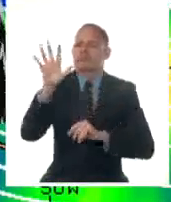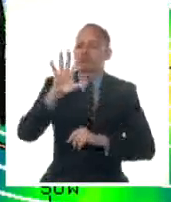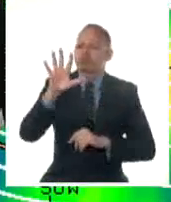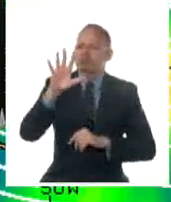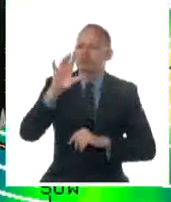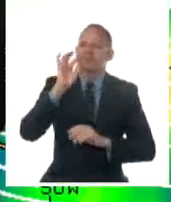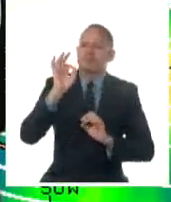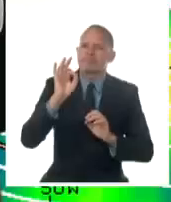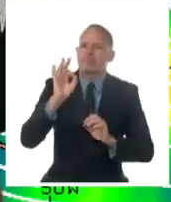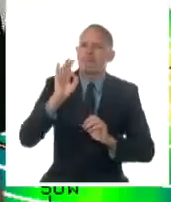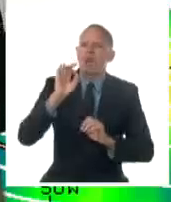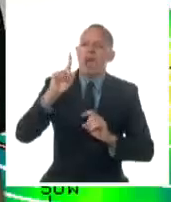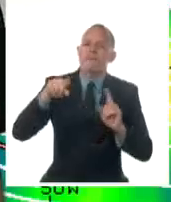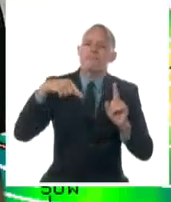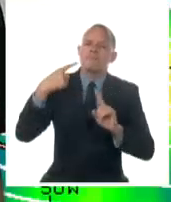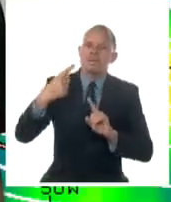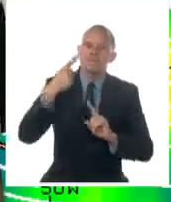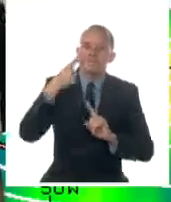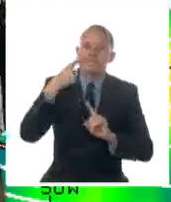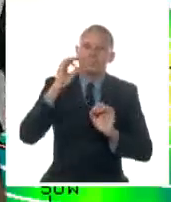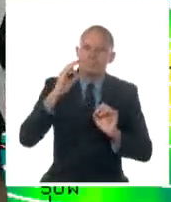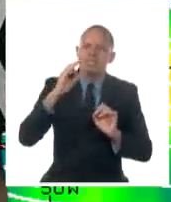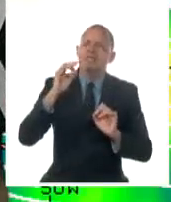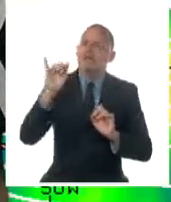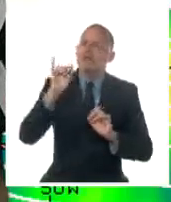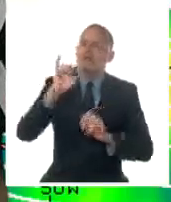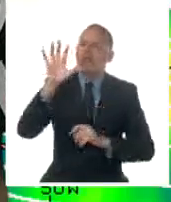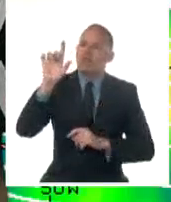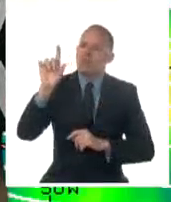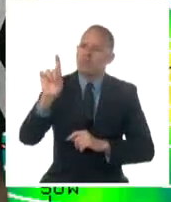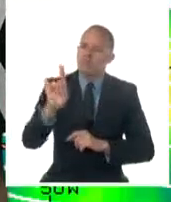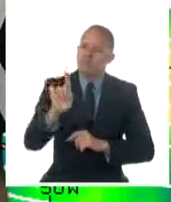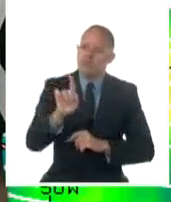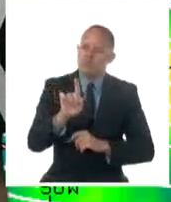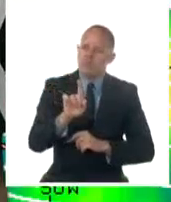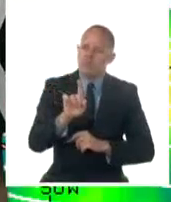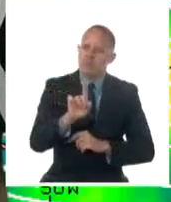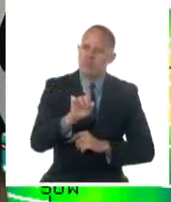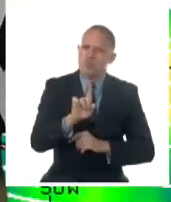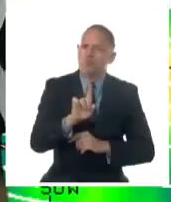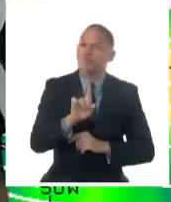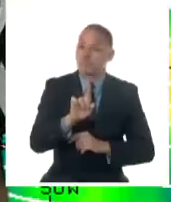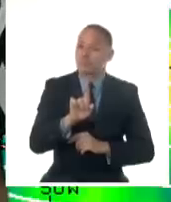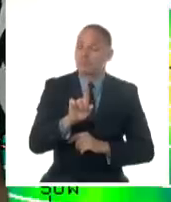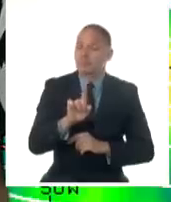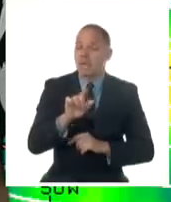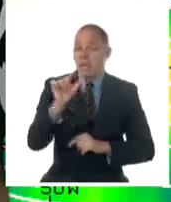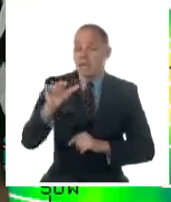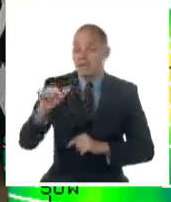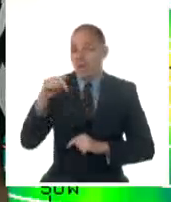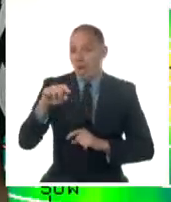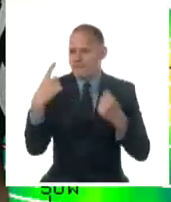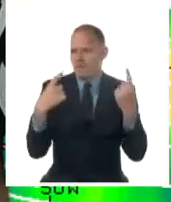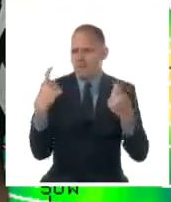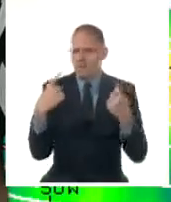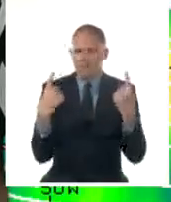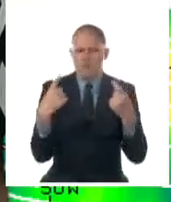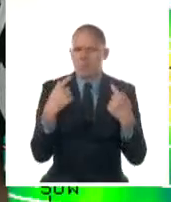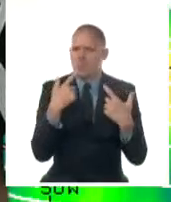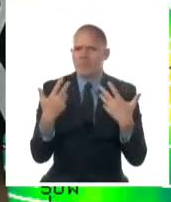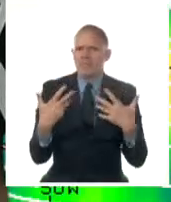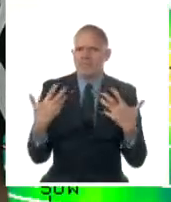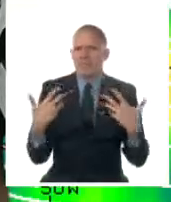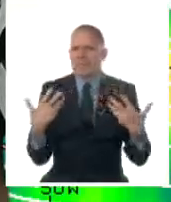se estará moviendo hacia región sur, sudeste, que por eso muchas personas nos han preguntado si es